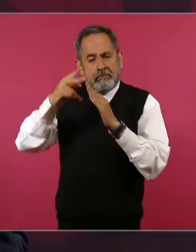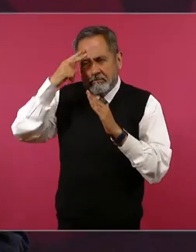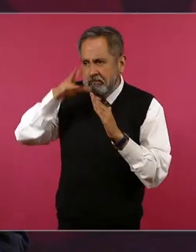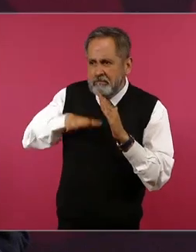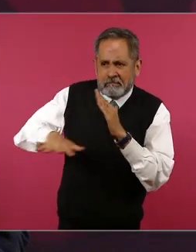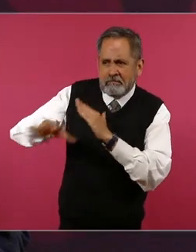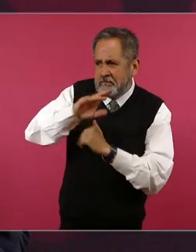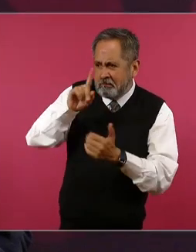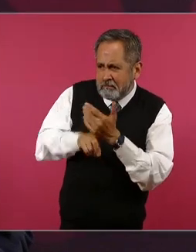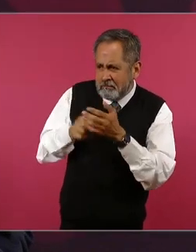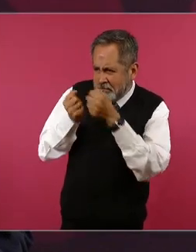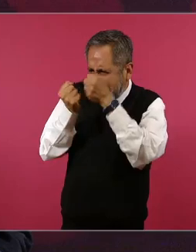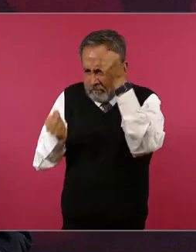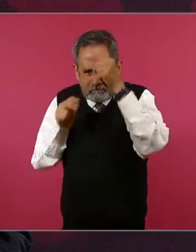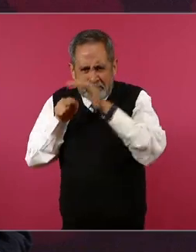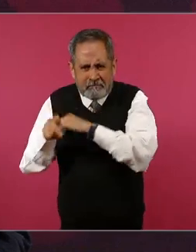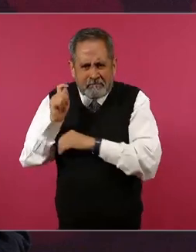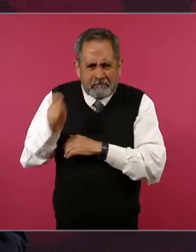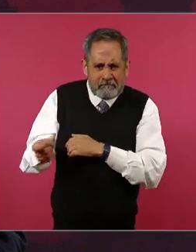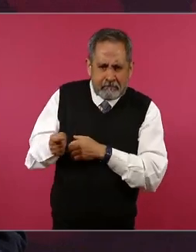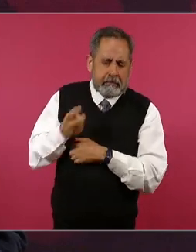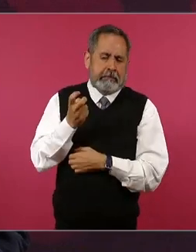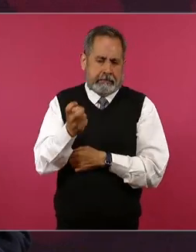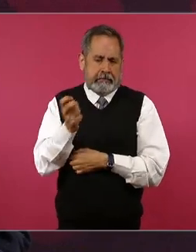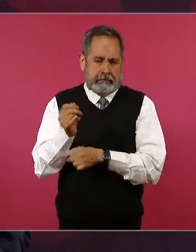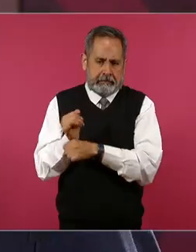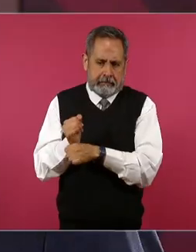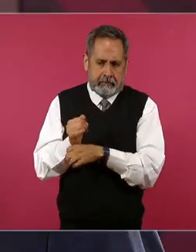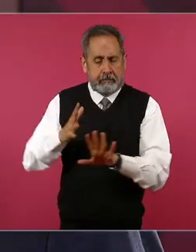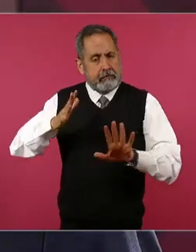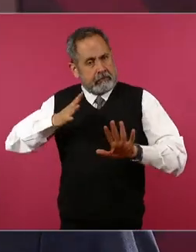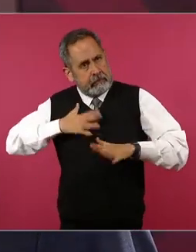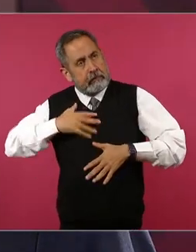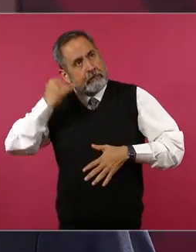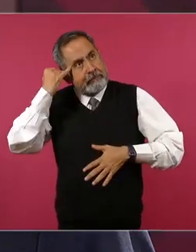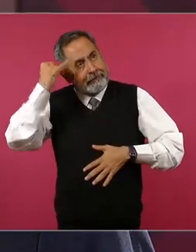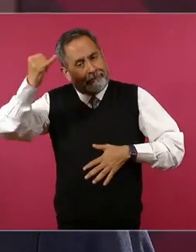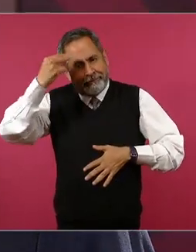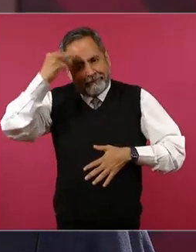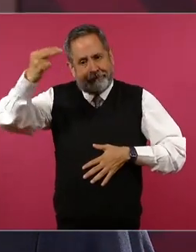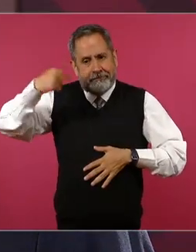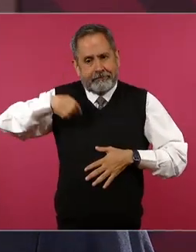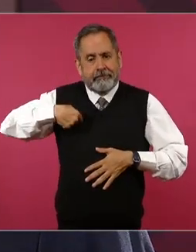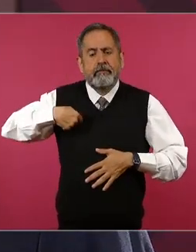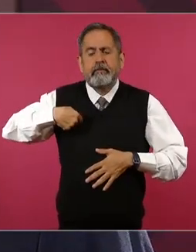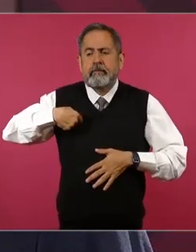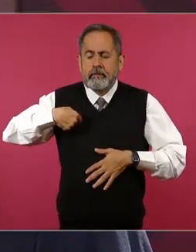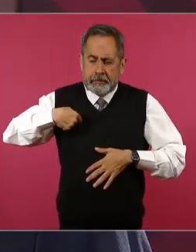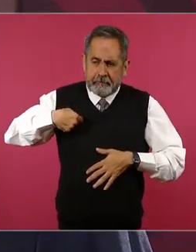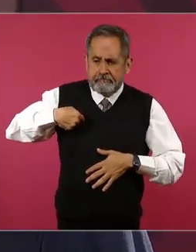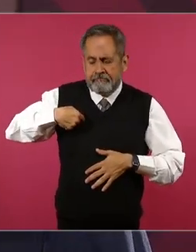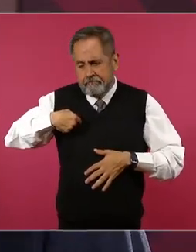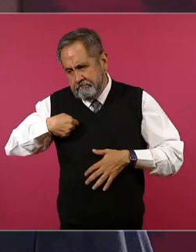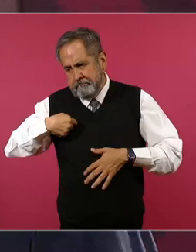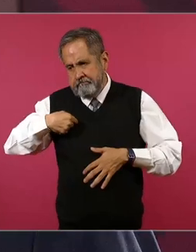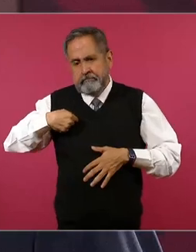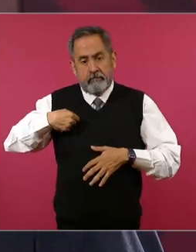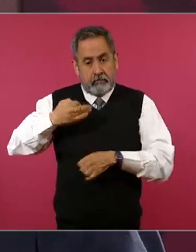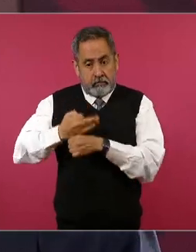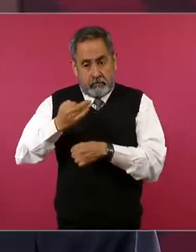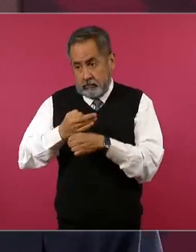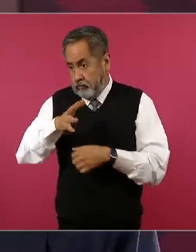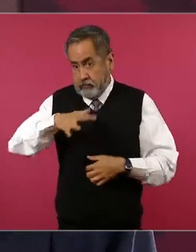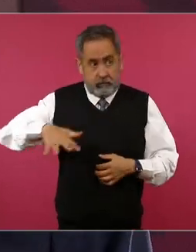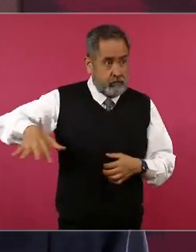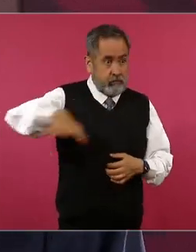porque tengo la hipótesis de que lo que somos los